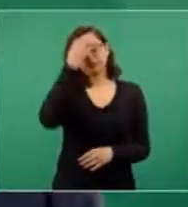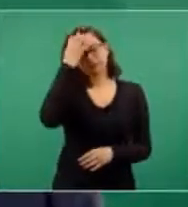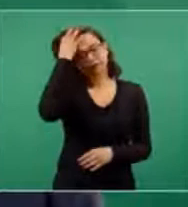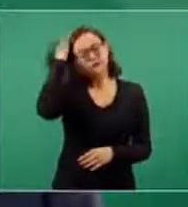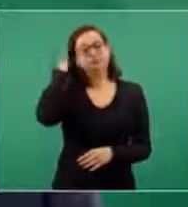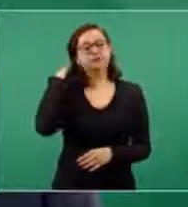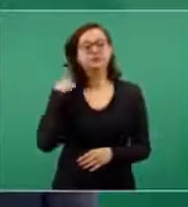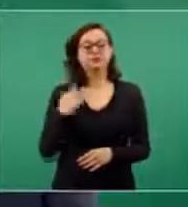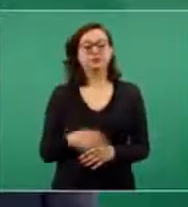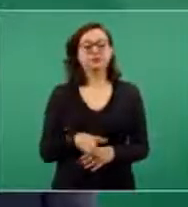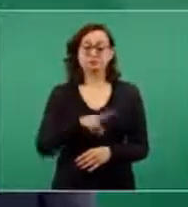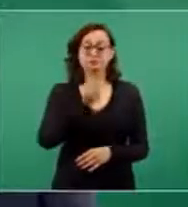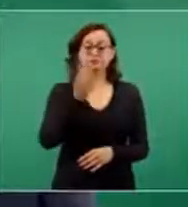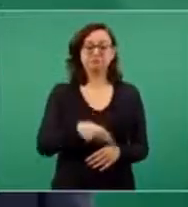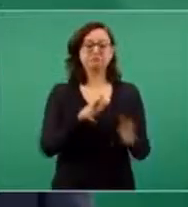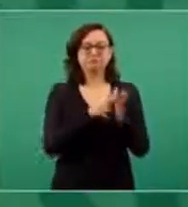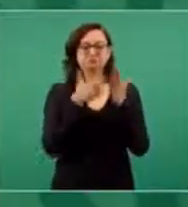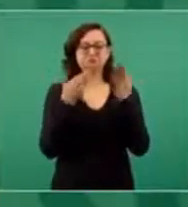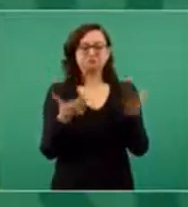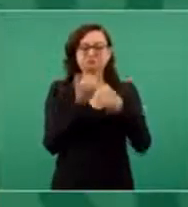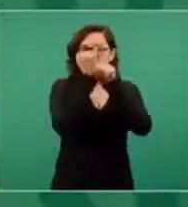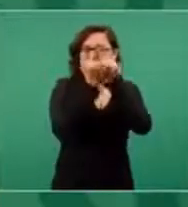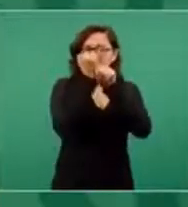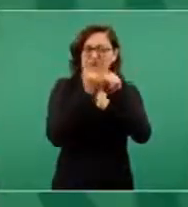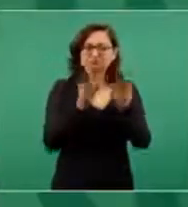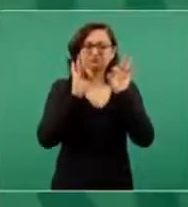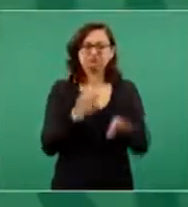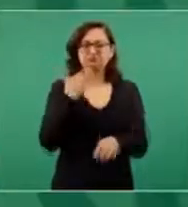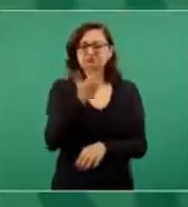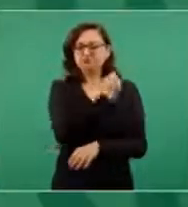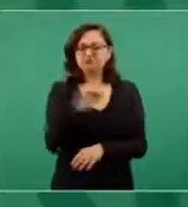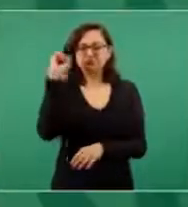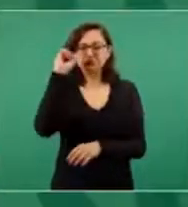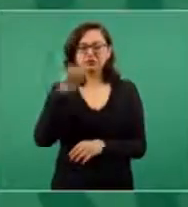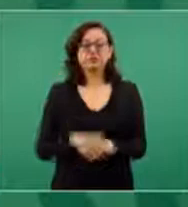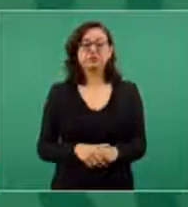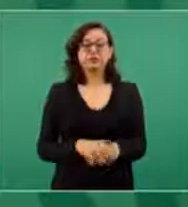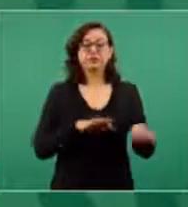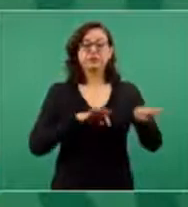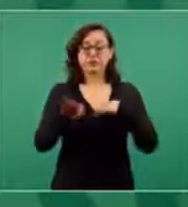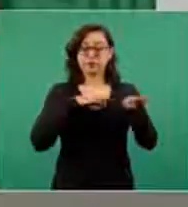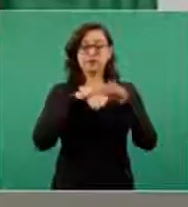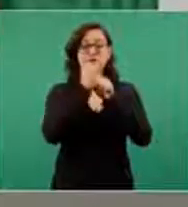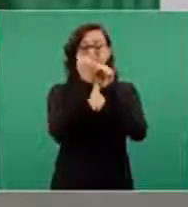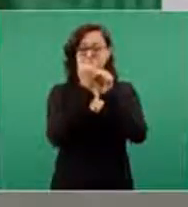Es una muy buena revista, hace trabajos de investigación.